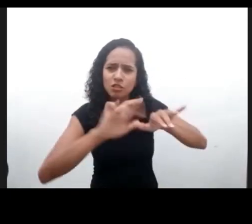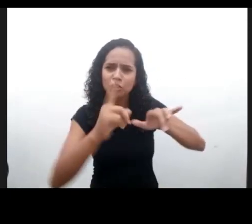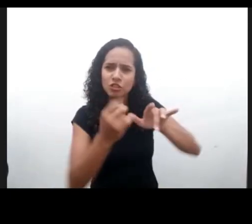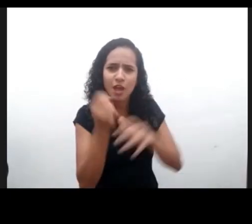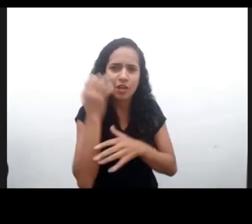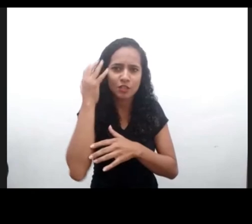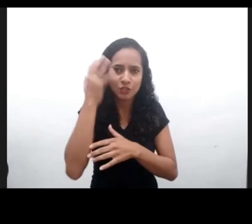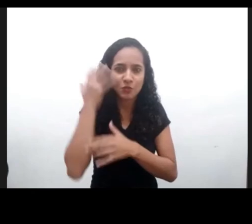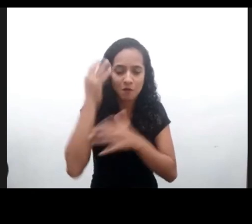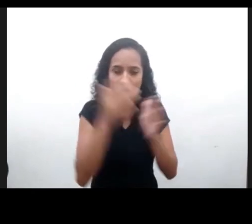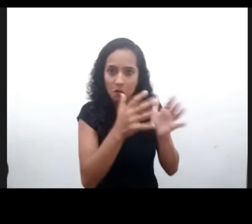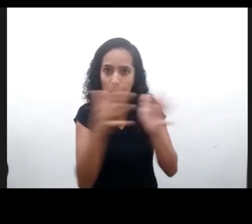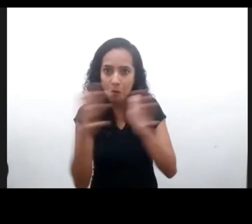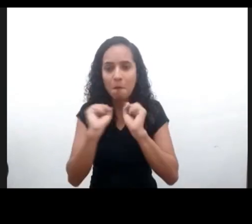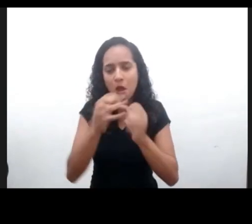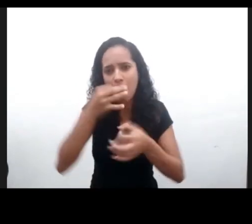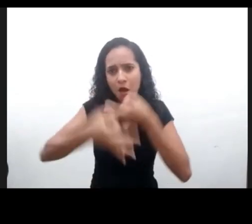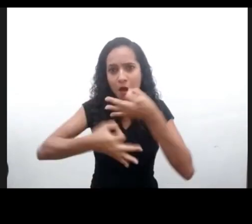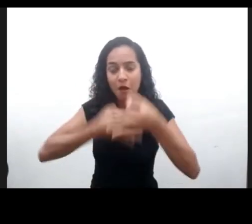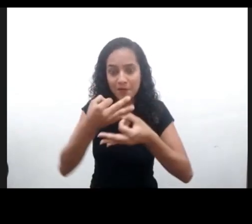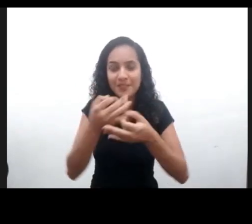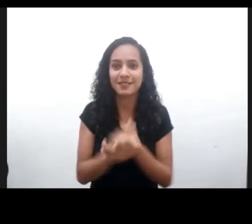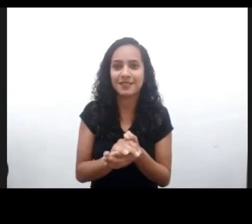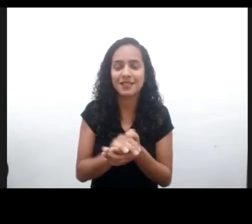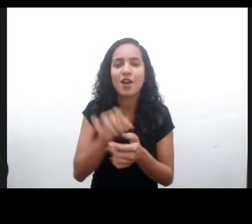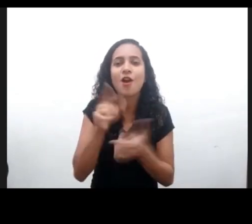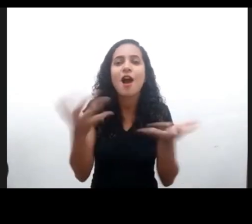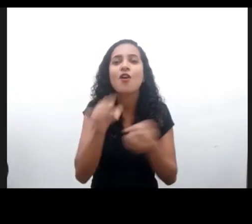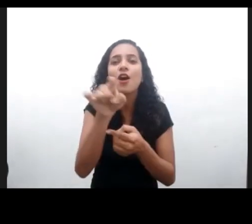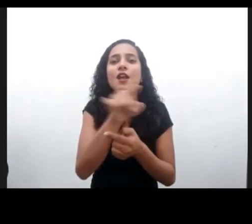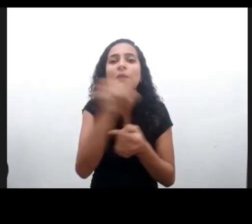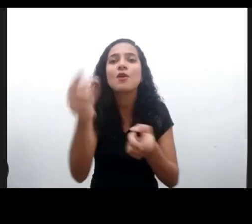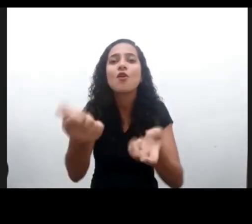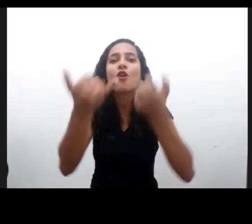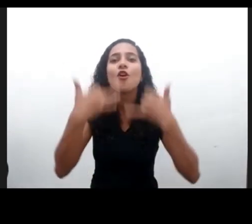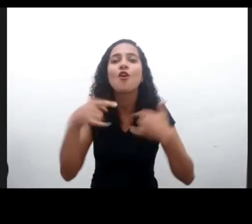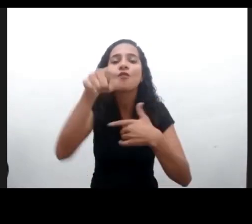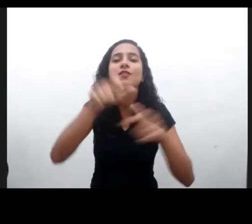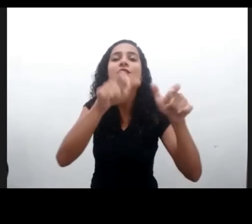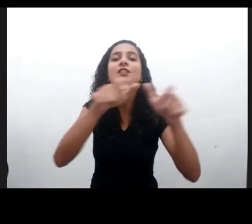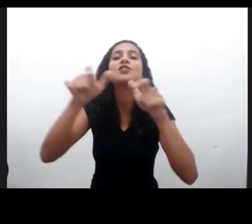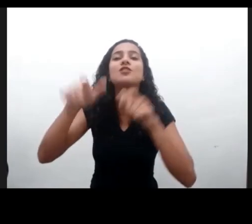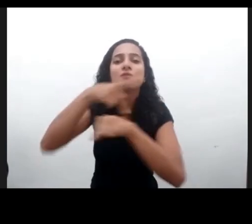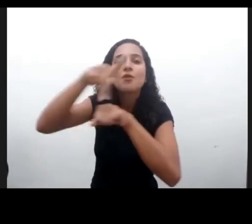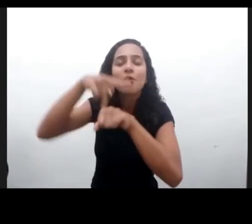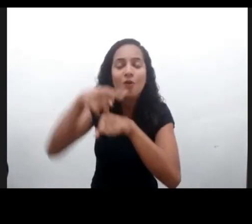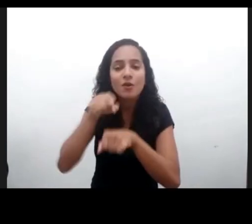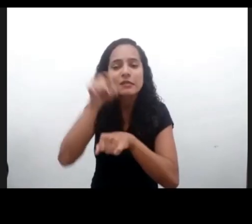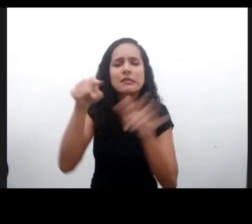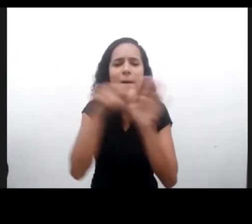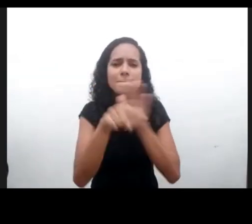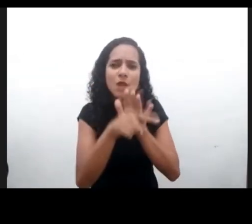pueden hacer comentarios en el chat, compartir su opinión y aprovechen para decirnos de dónde están viéndonos.